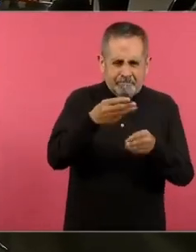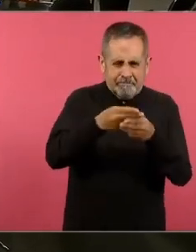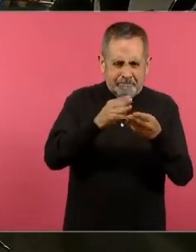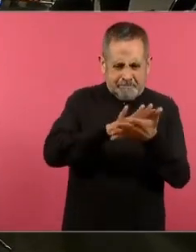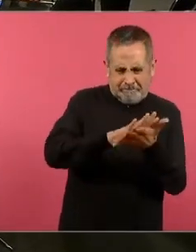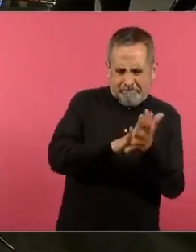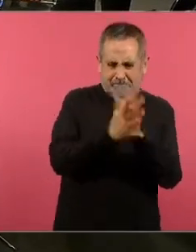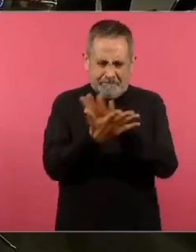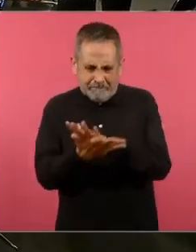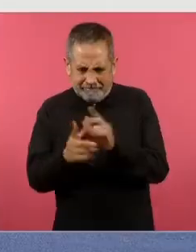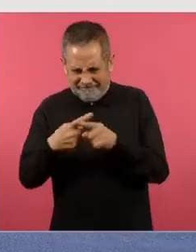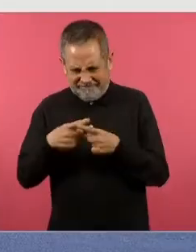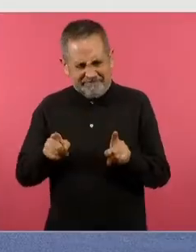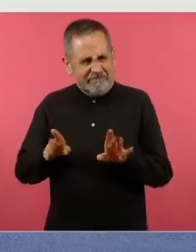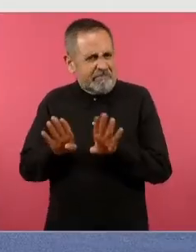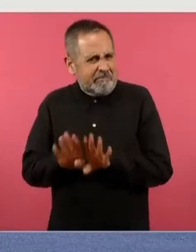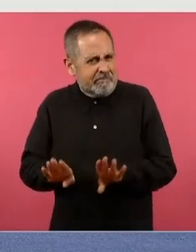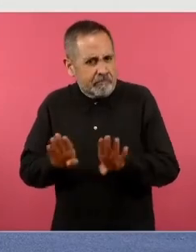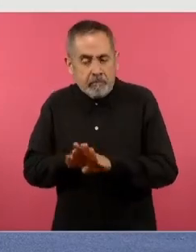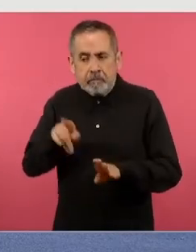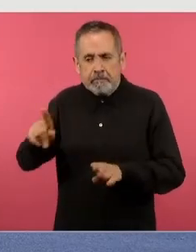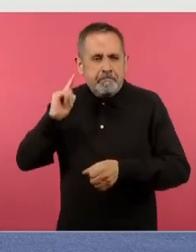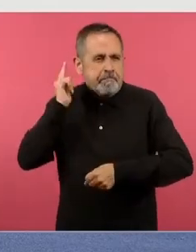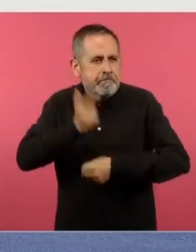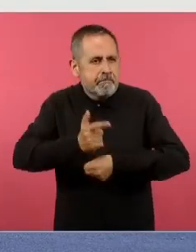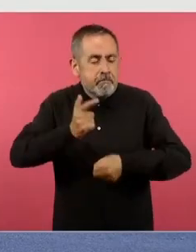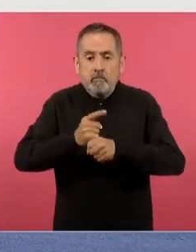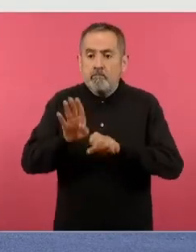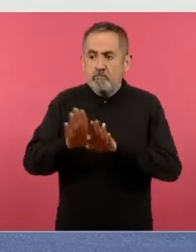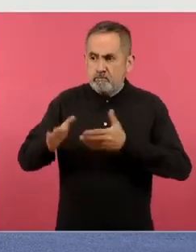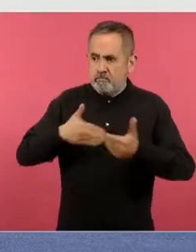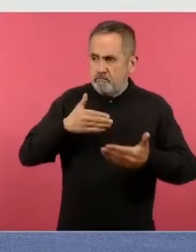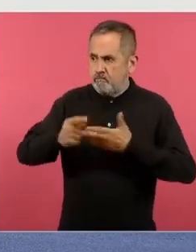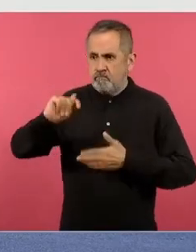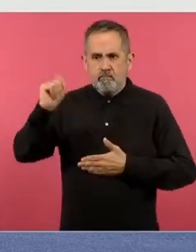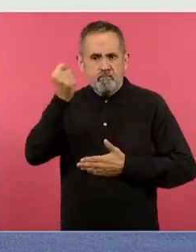que reconozca los avances tecnológicos en la vida cotidiana